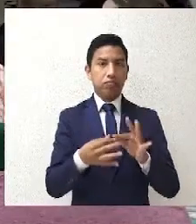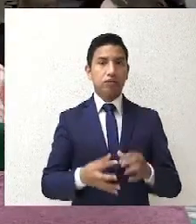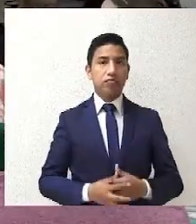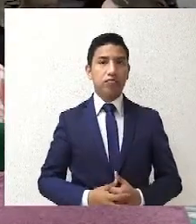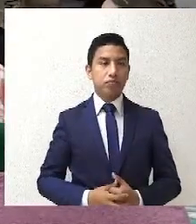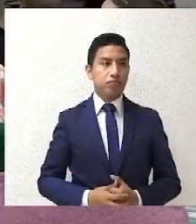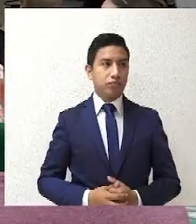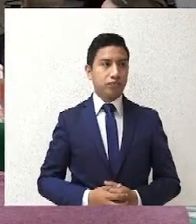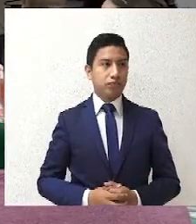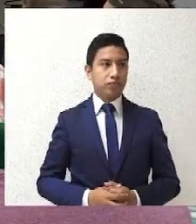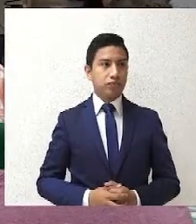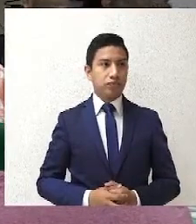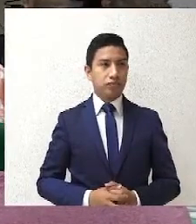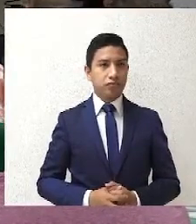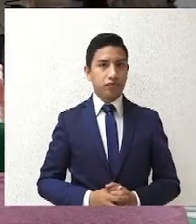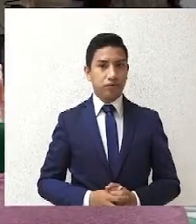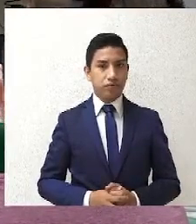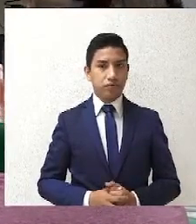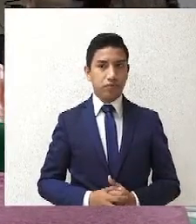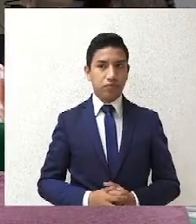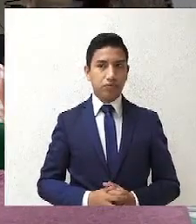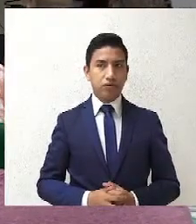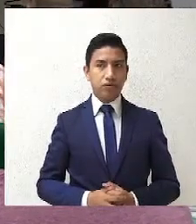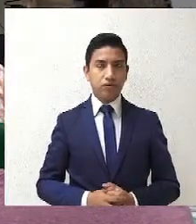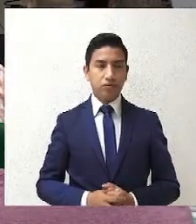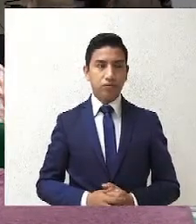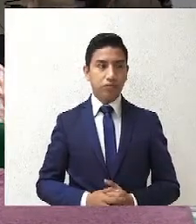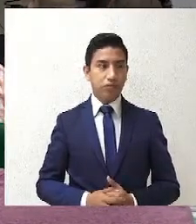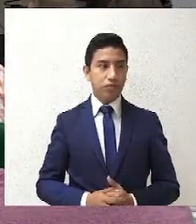¿Alguna pregunta?